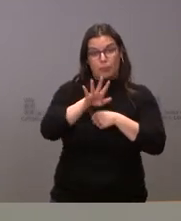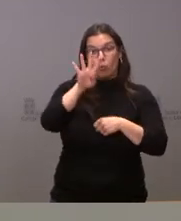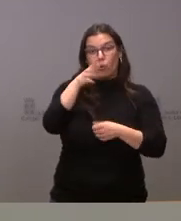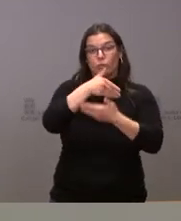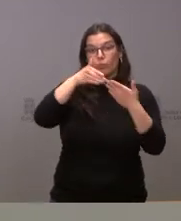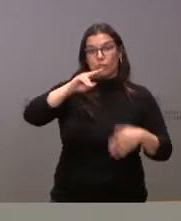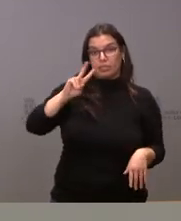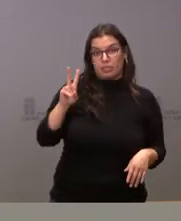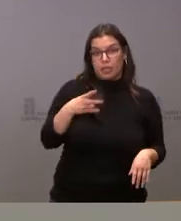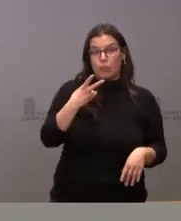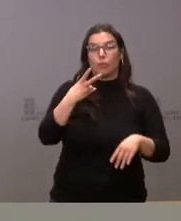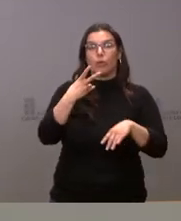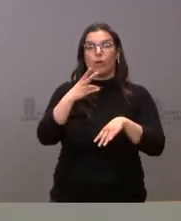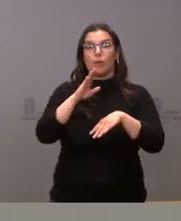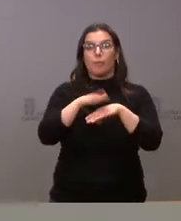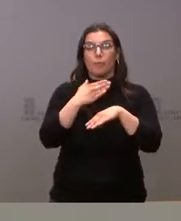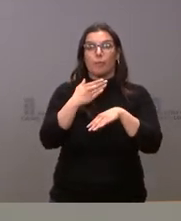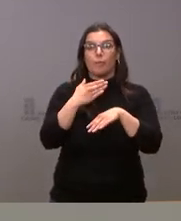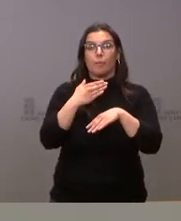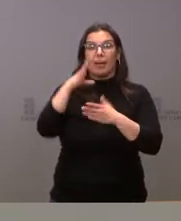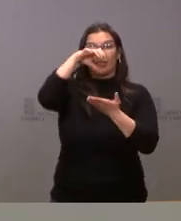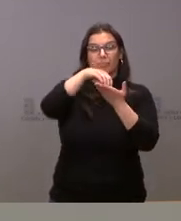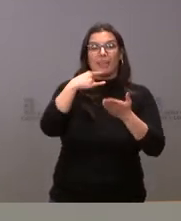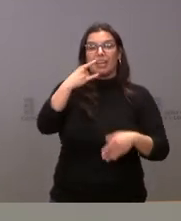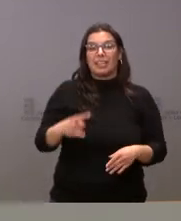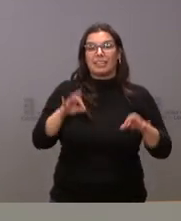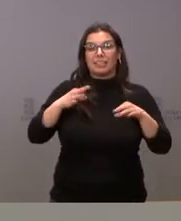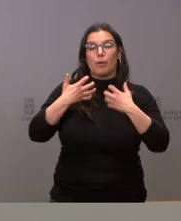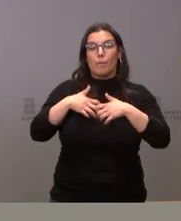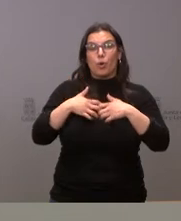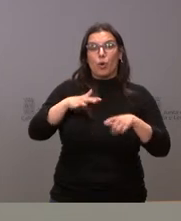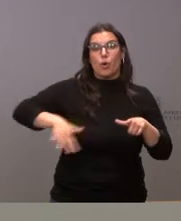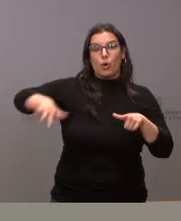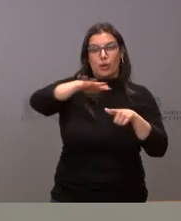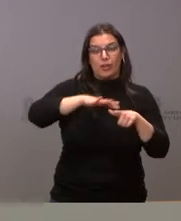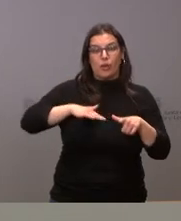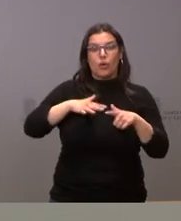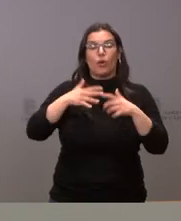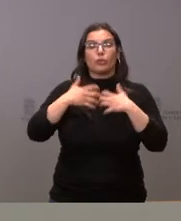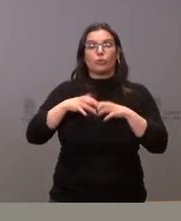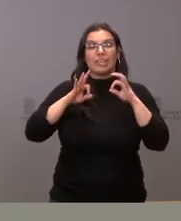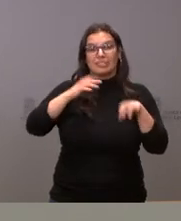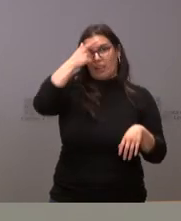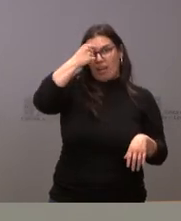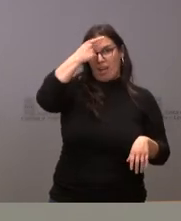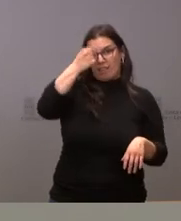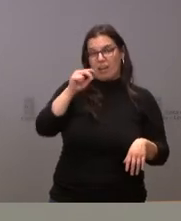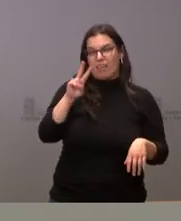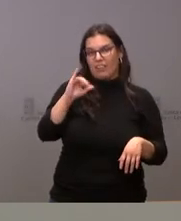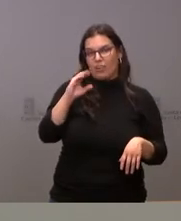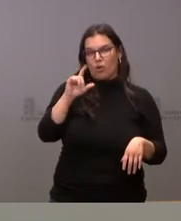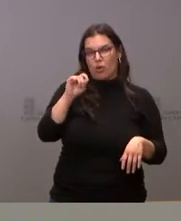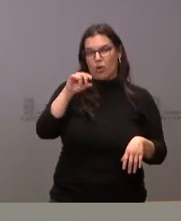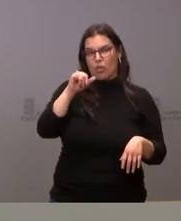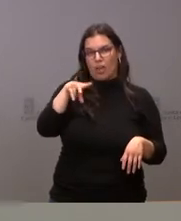millones de euros para la subestación eléctrica en el polígono industrial de Vicolozano. Estamos hablando de una de las cuestiones que estaban incluidas